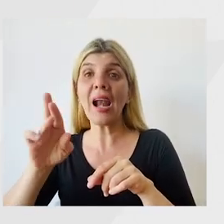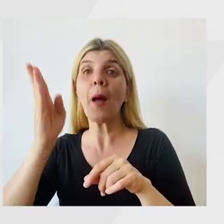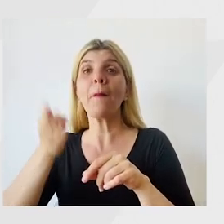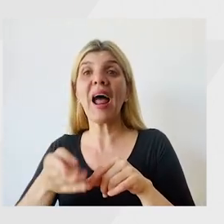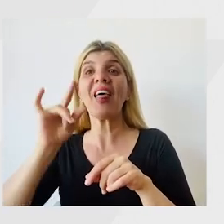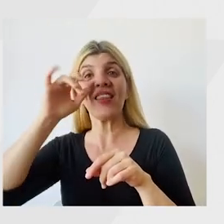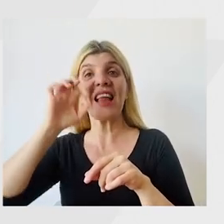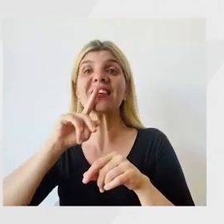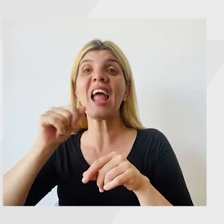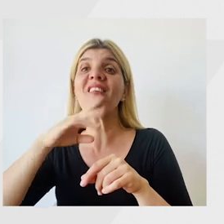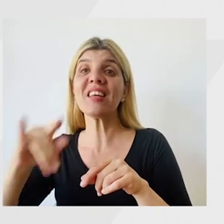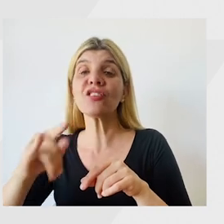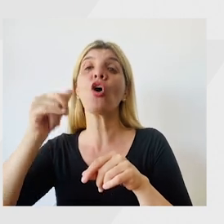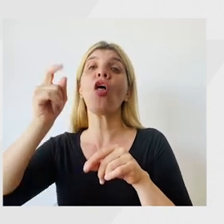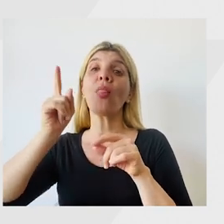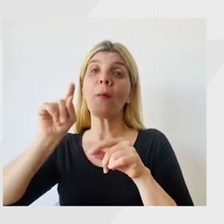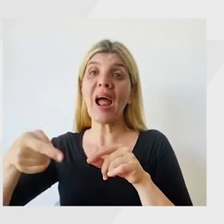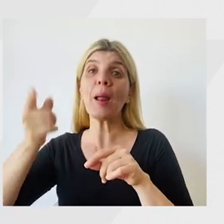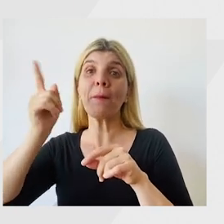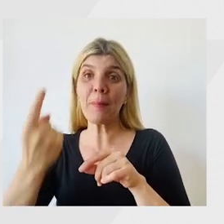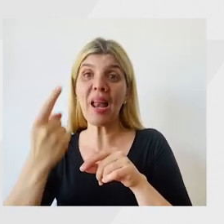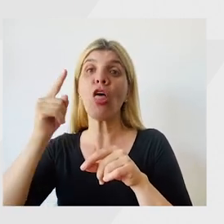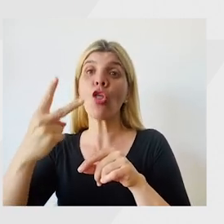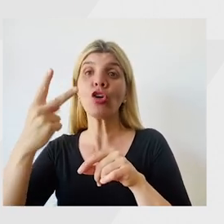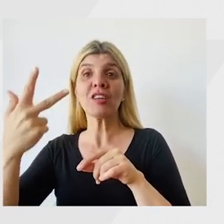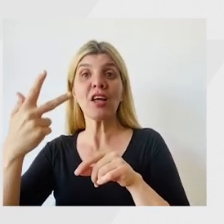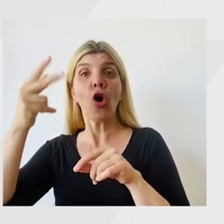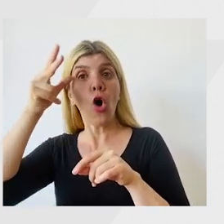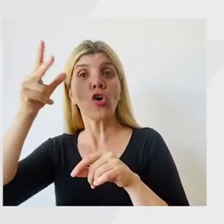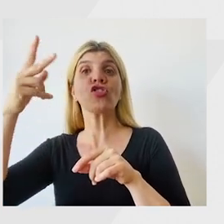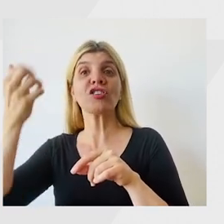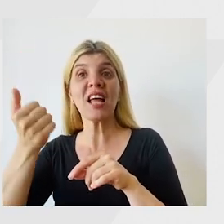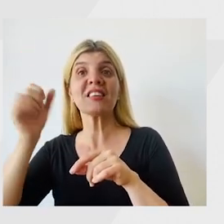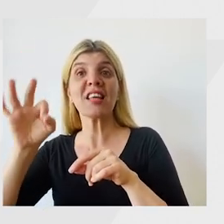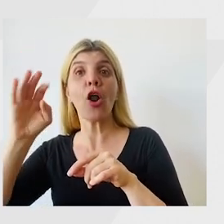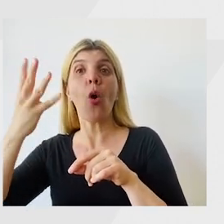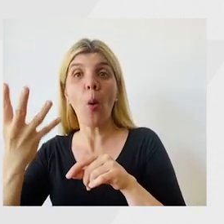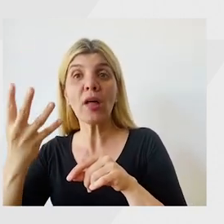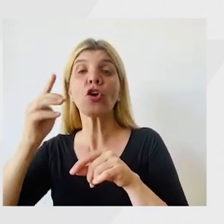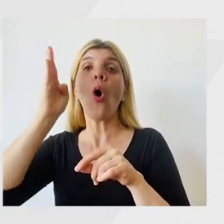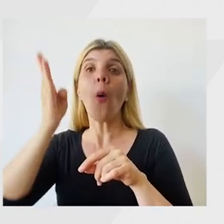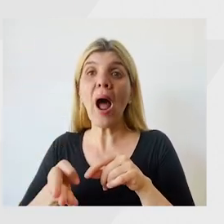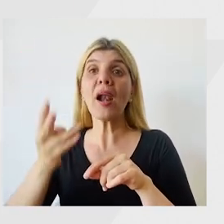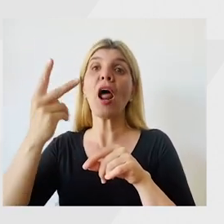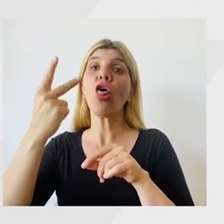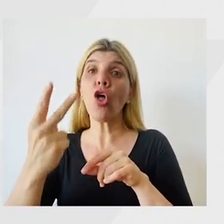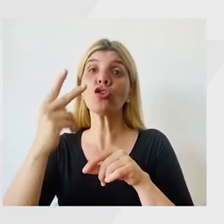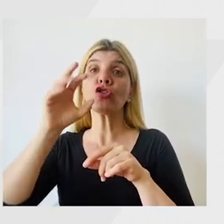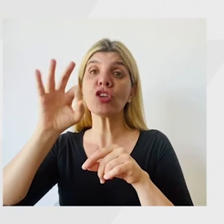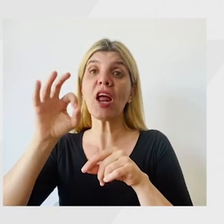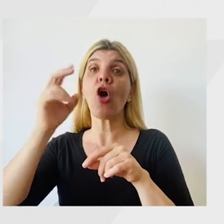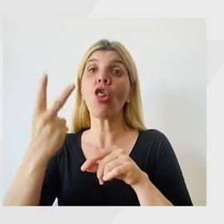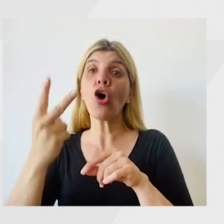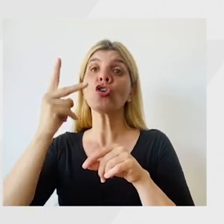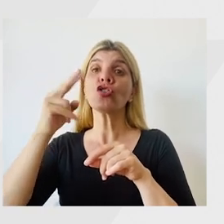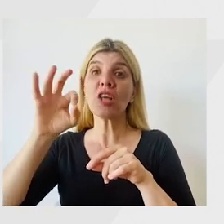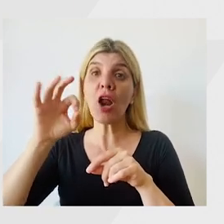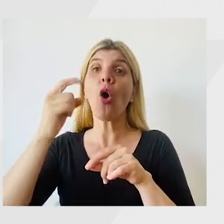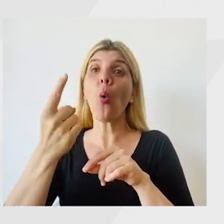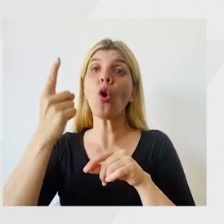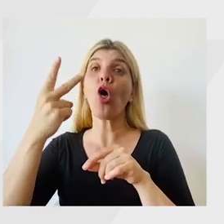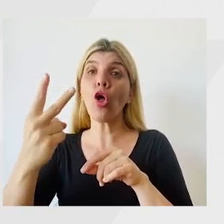Aviso, barra Primera, barra 238604, barra